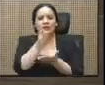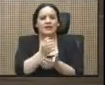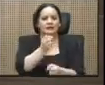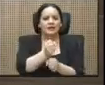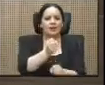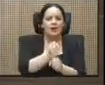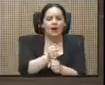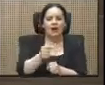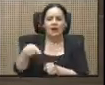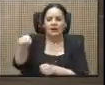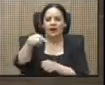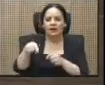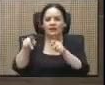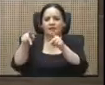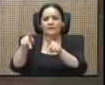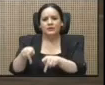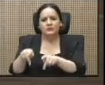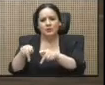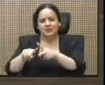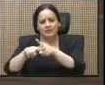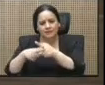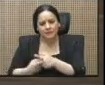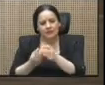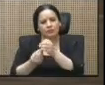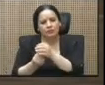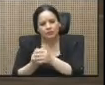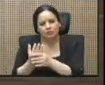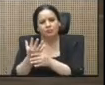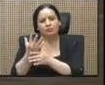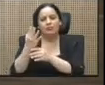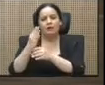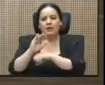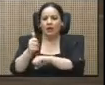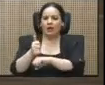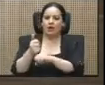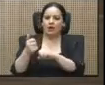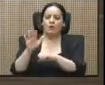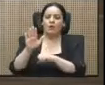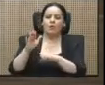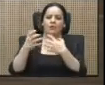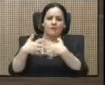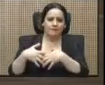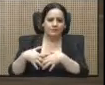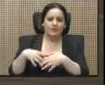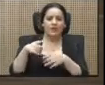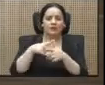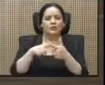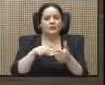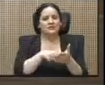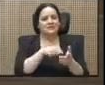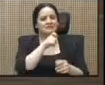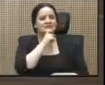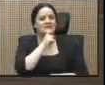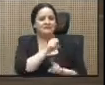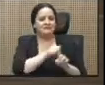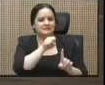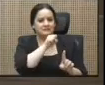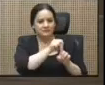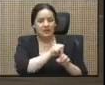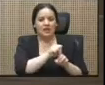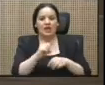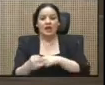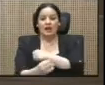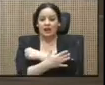los que están empezando a renacer. Es muy difícil la situación. Y en la costa, sobre todo,